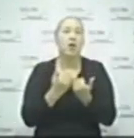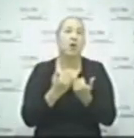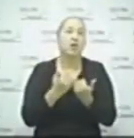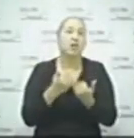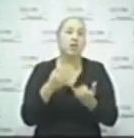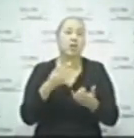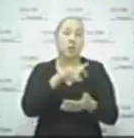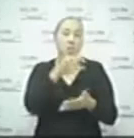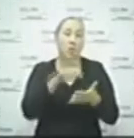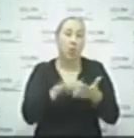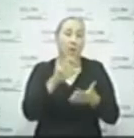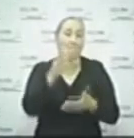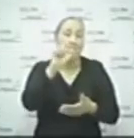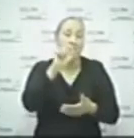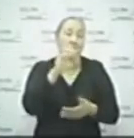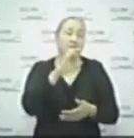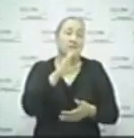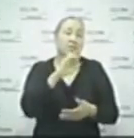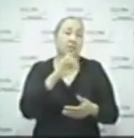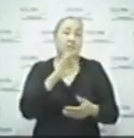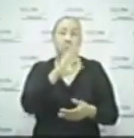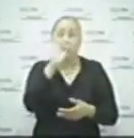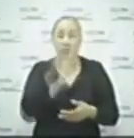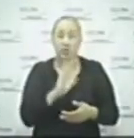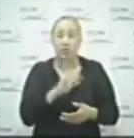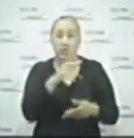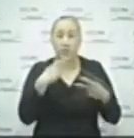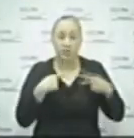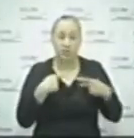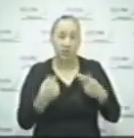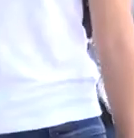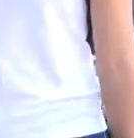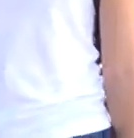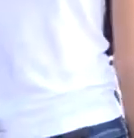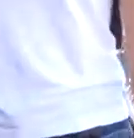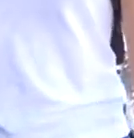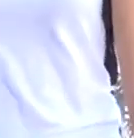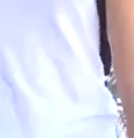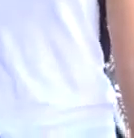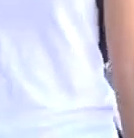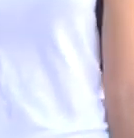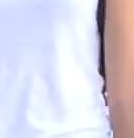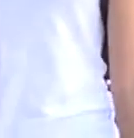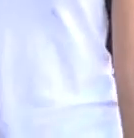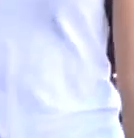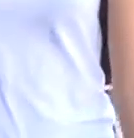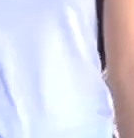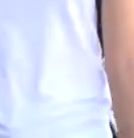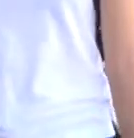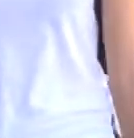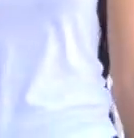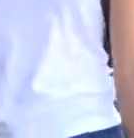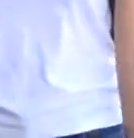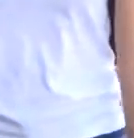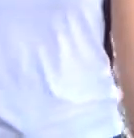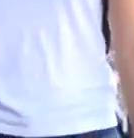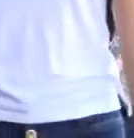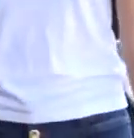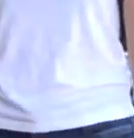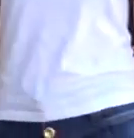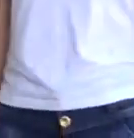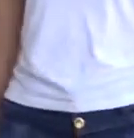del 20%, privilegiando siempre el servicio de domicilio. Mientras tanto, la AcuSpris continuará